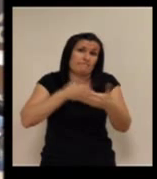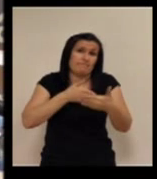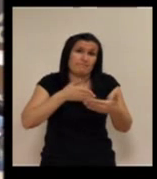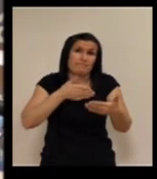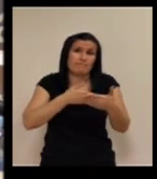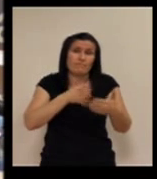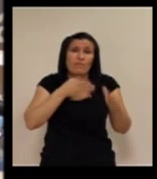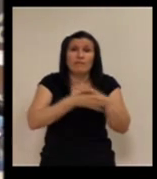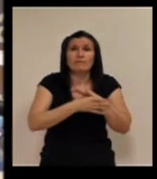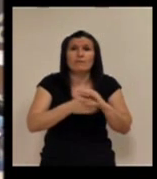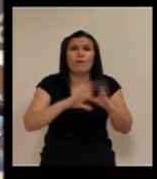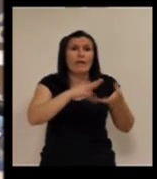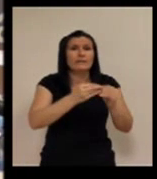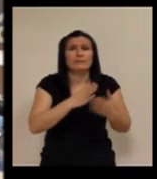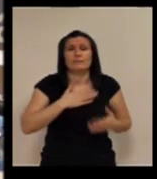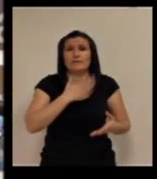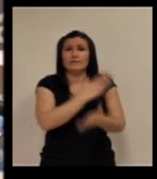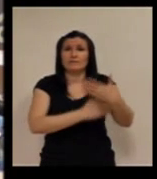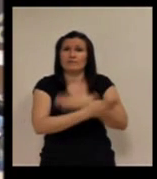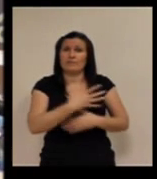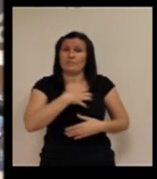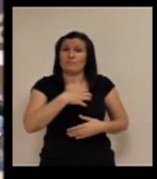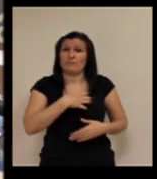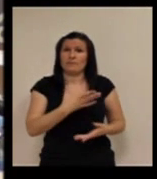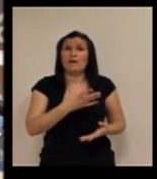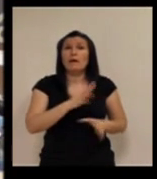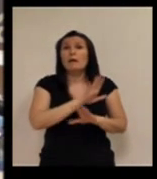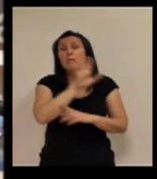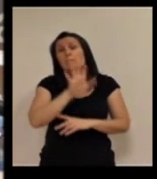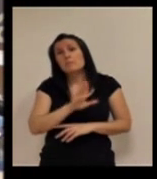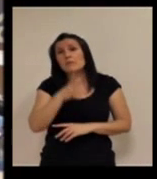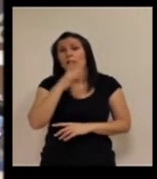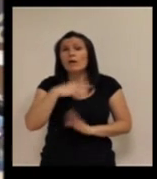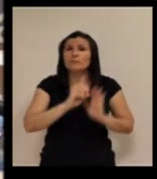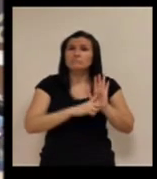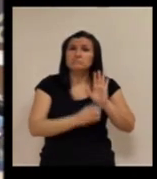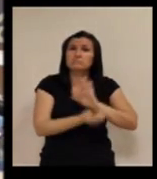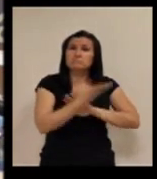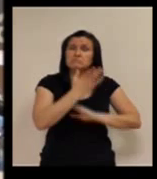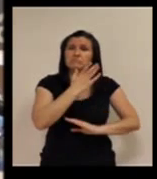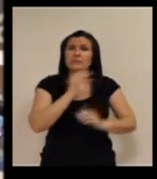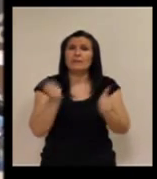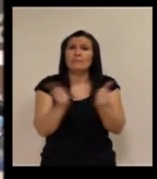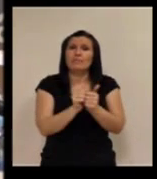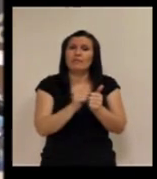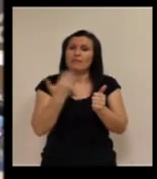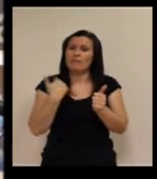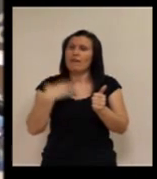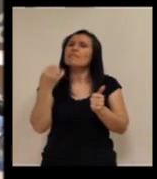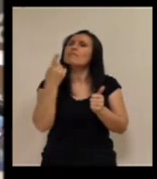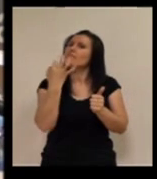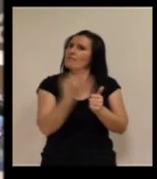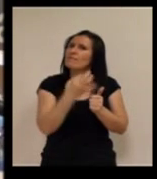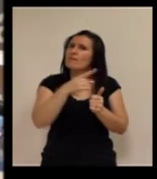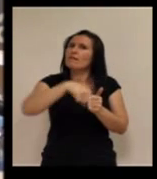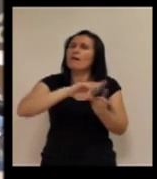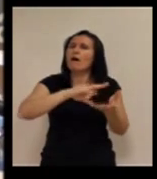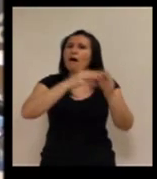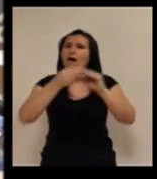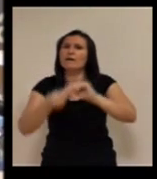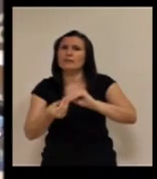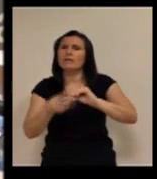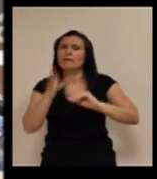discapacidad. Ahora parece que con la ley de dependencia tiene que serlo, porque son titulares de esas prestaciones y,